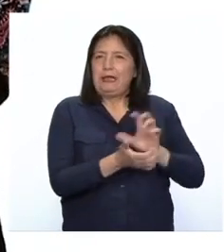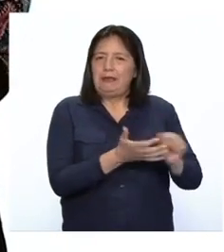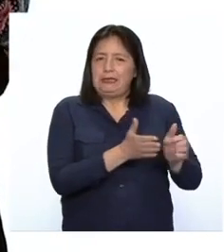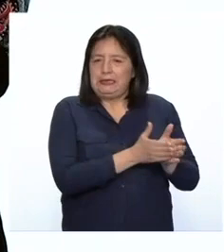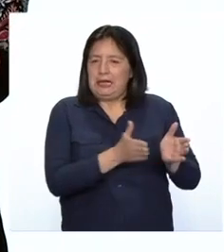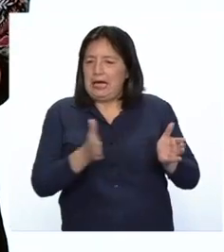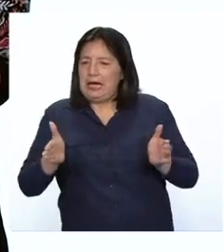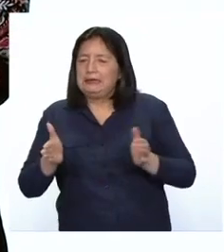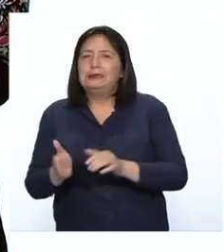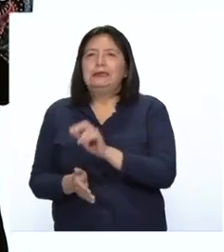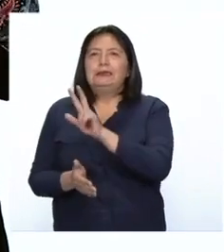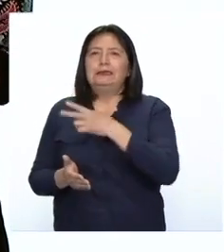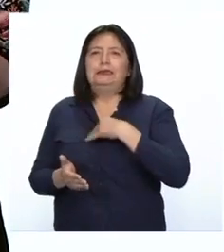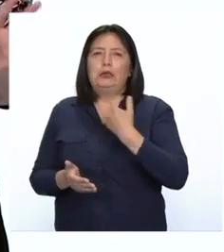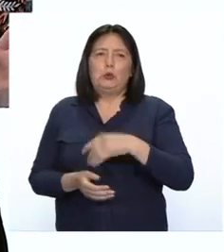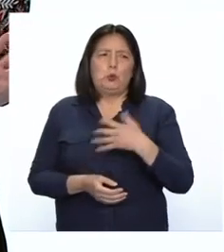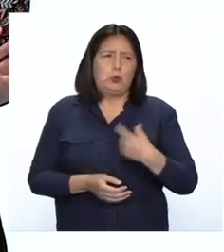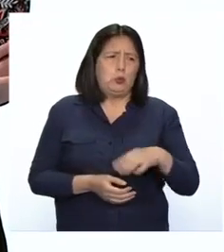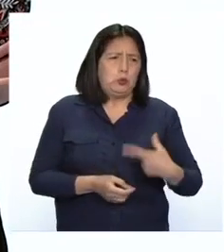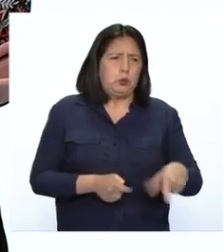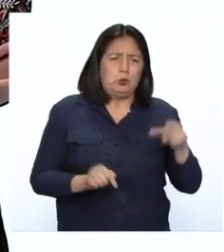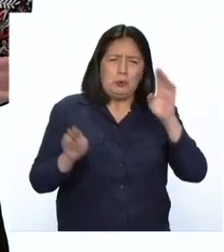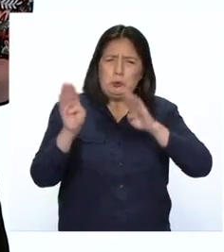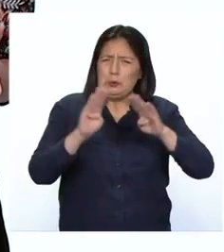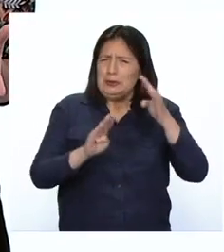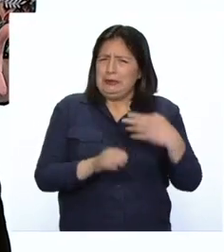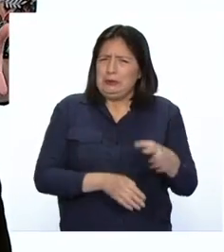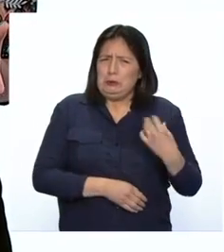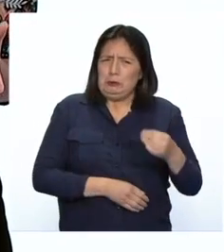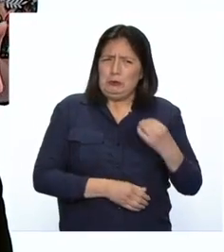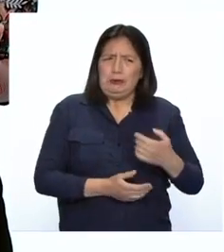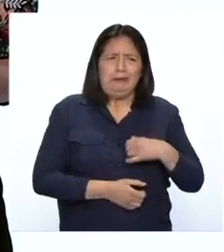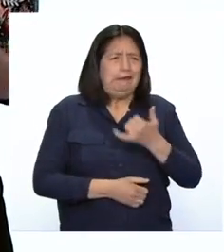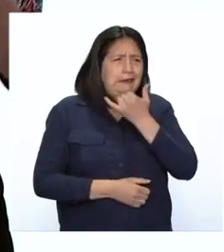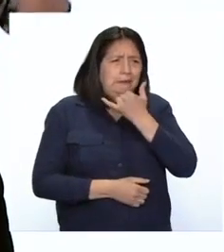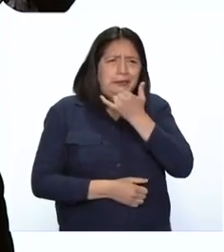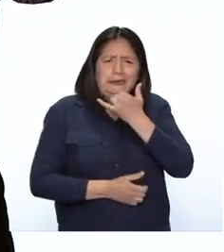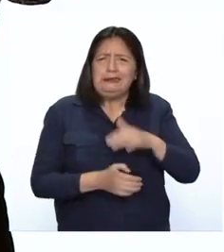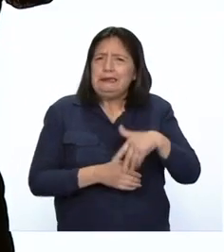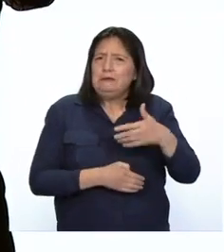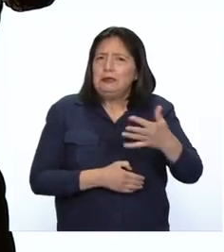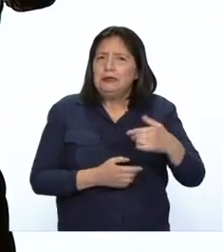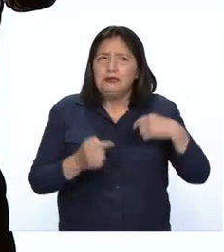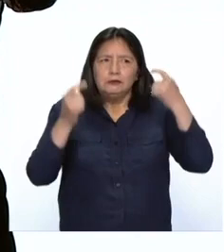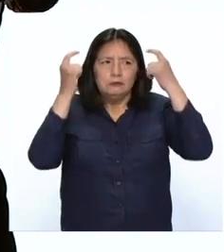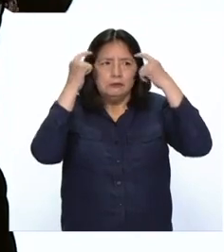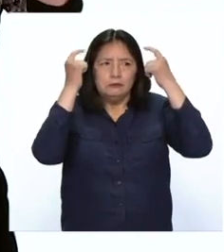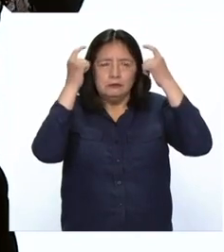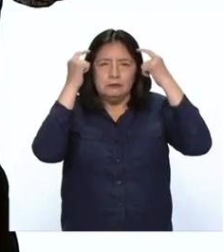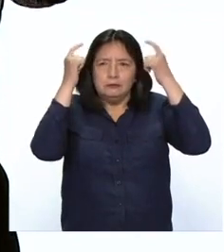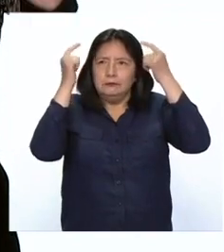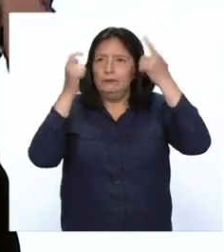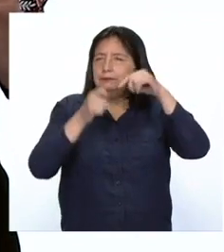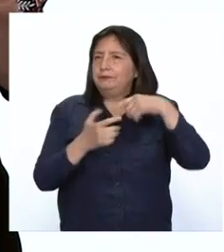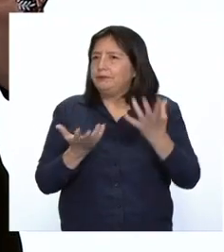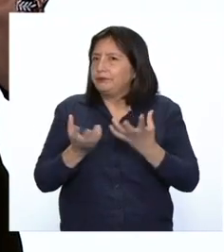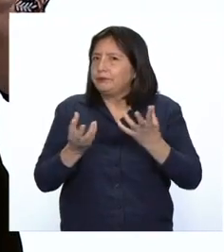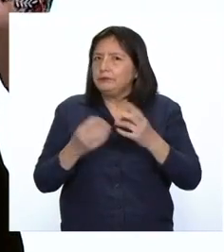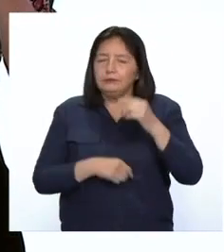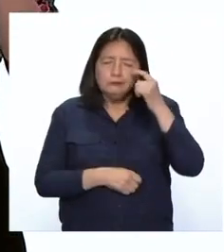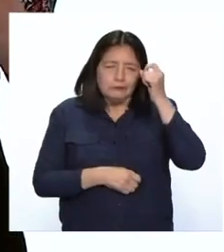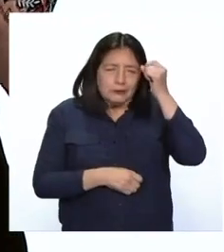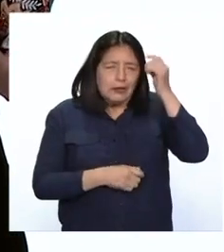3 años. Esto genera mucha preocupación debido a que sus consecuencias afectan el desarrollo de niñas y niños a nivel